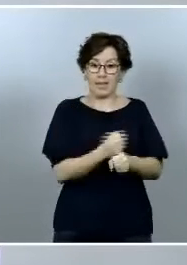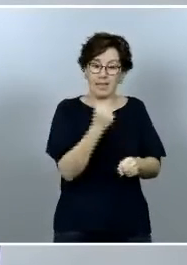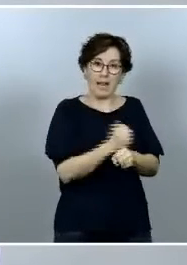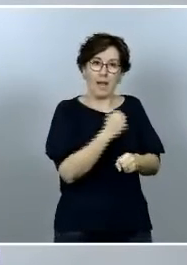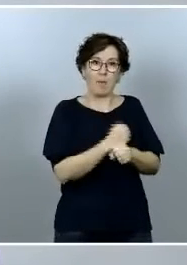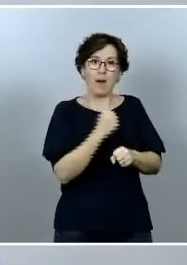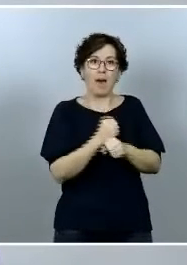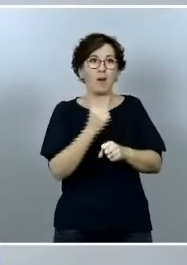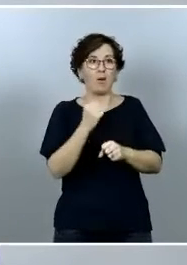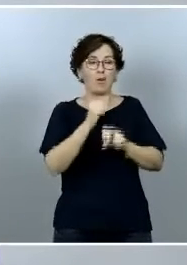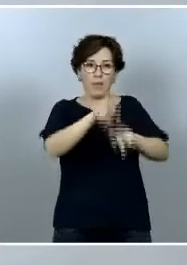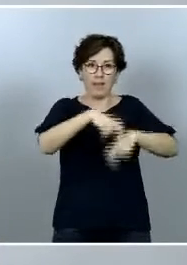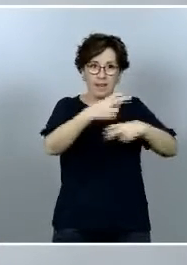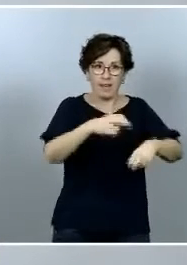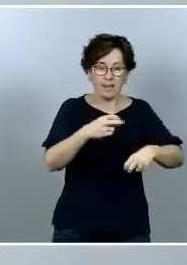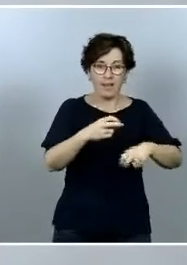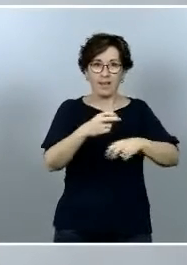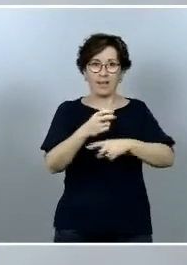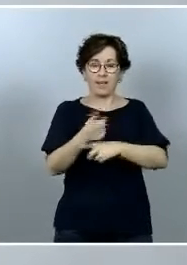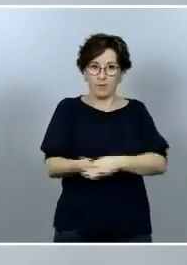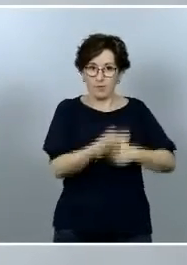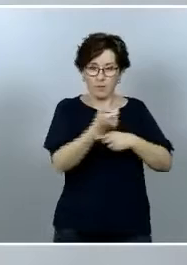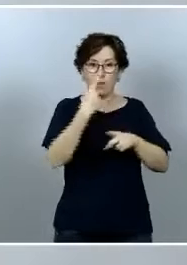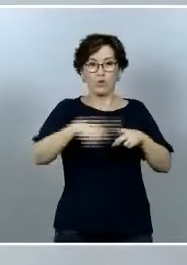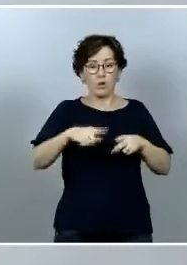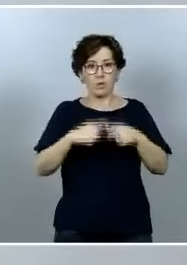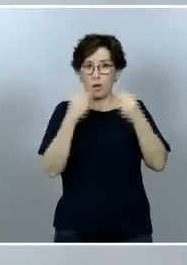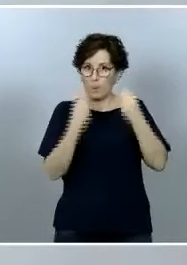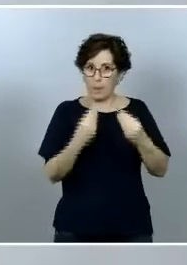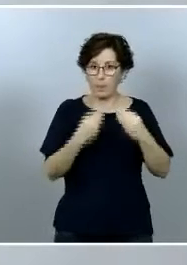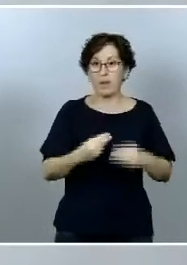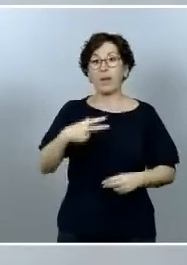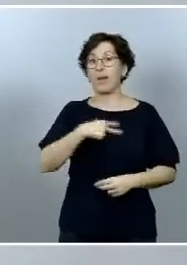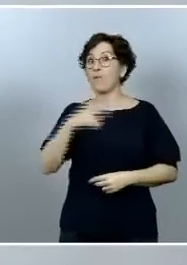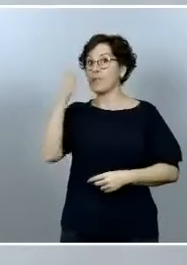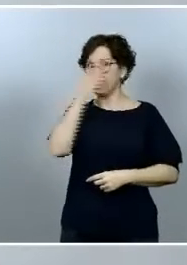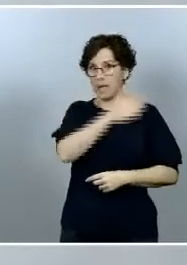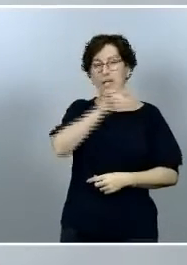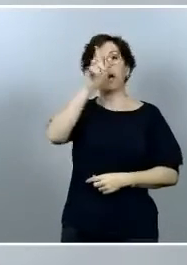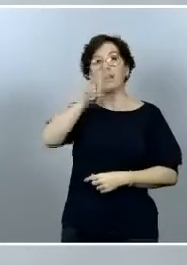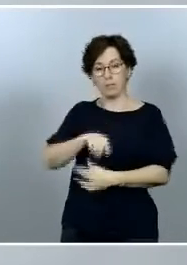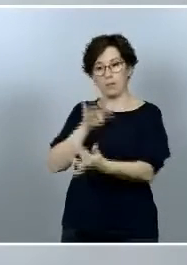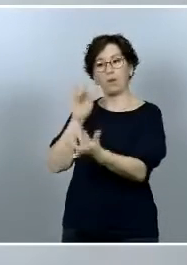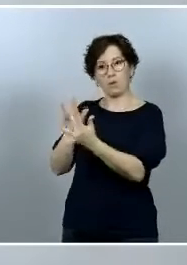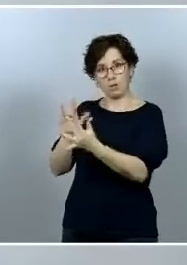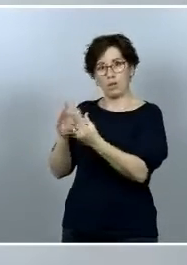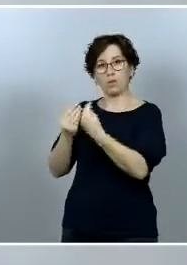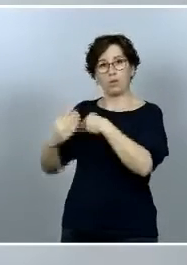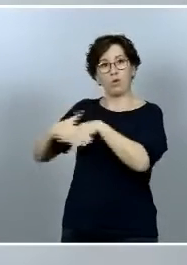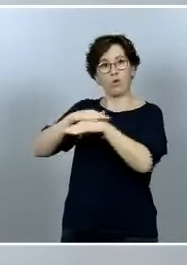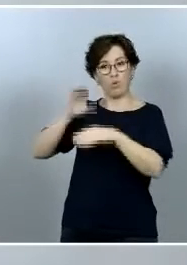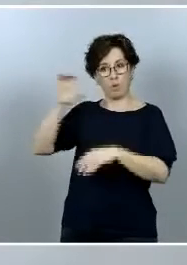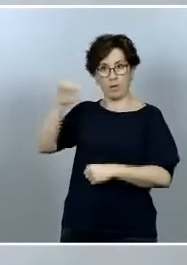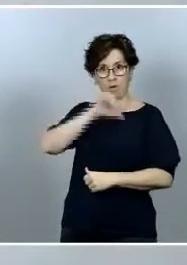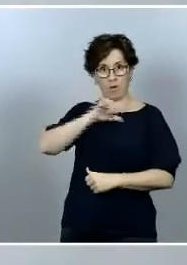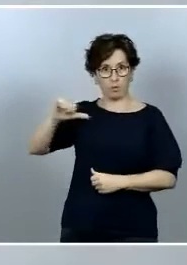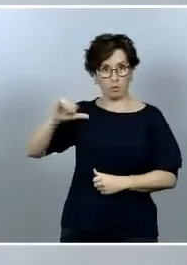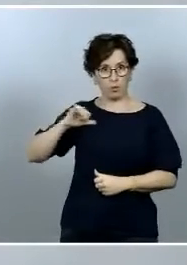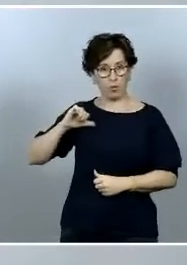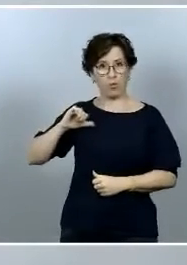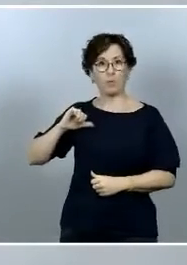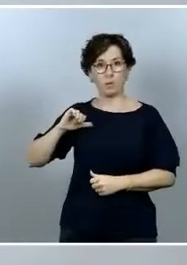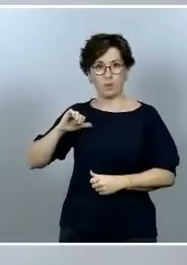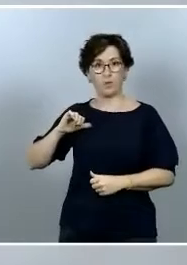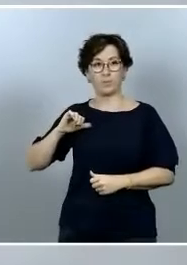agrícolas y de hecho la fiscalía también se ha puesto en contacto con el gobierno autonómico en línea con el